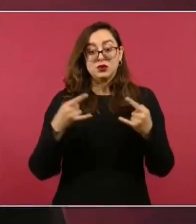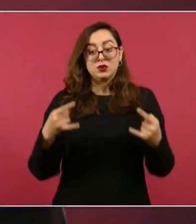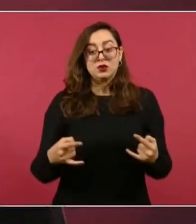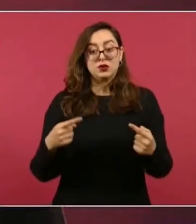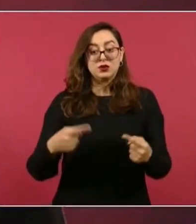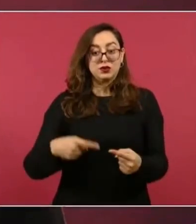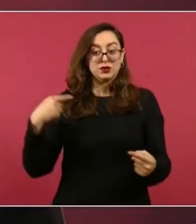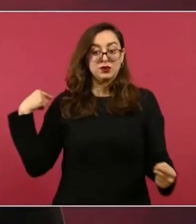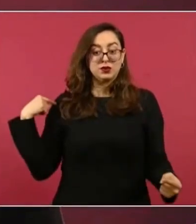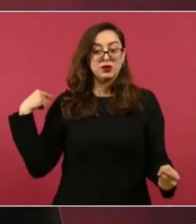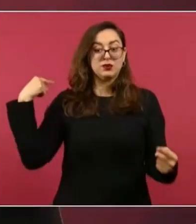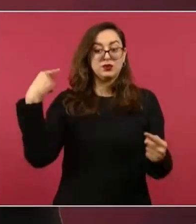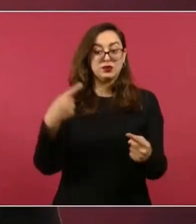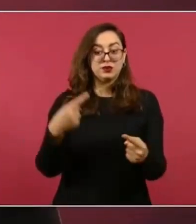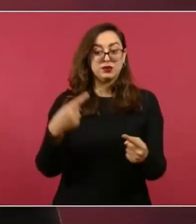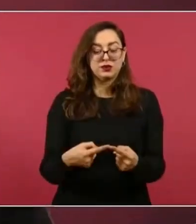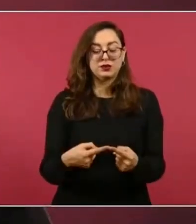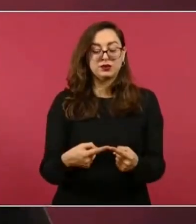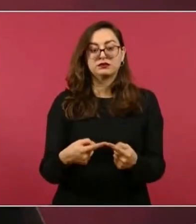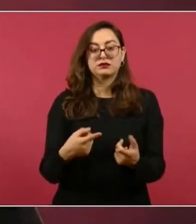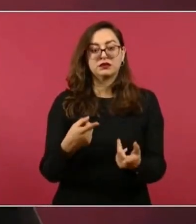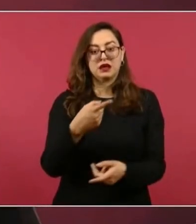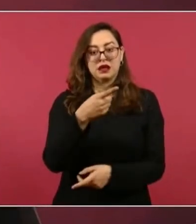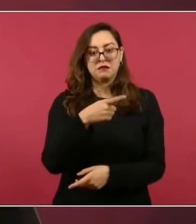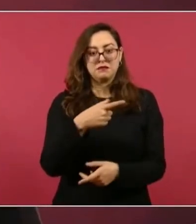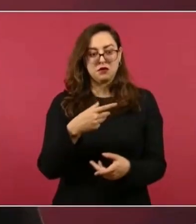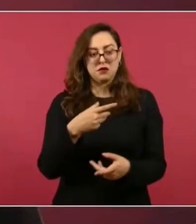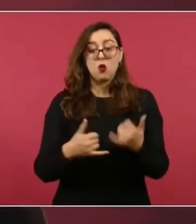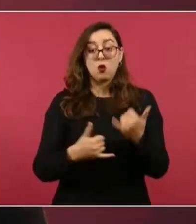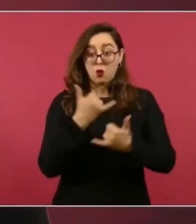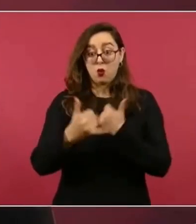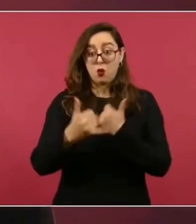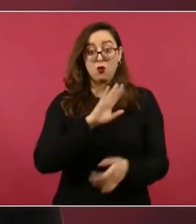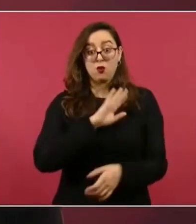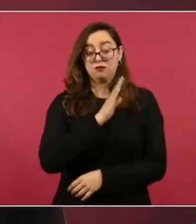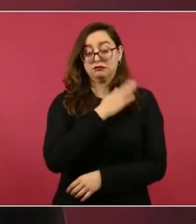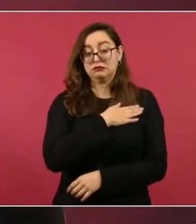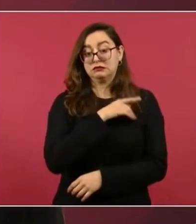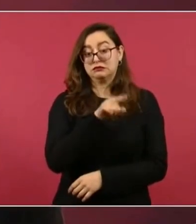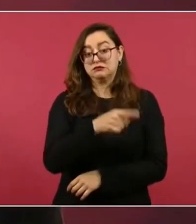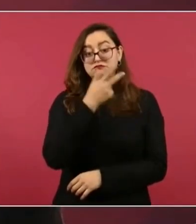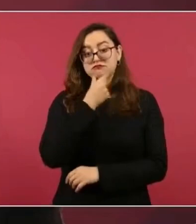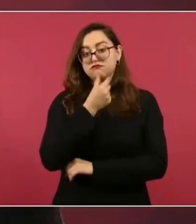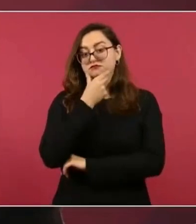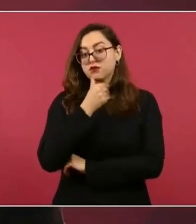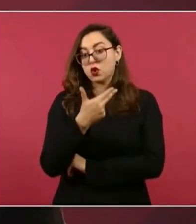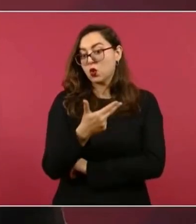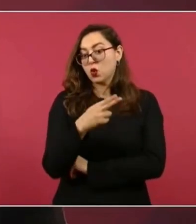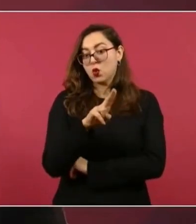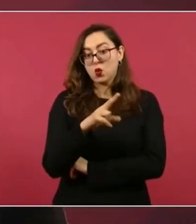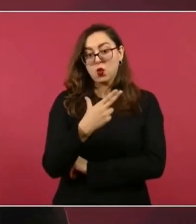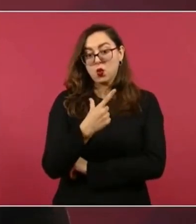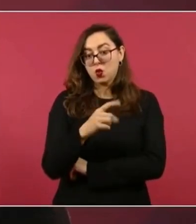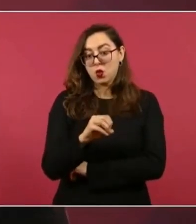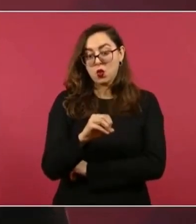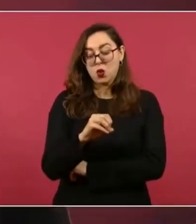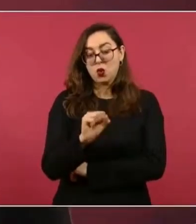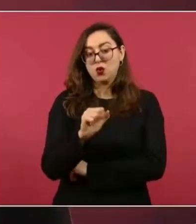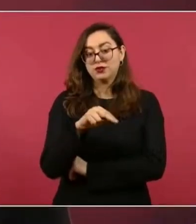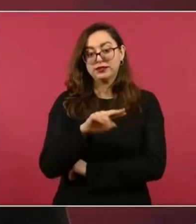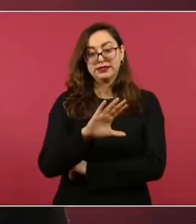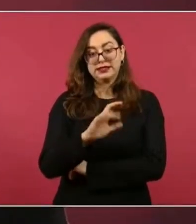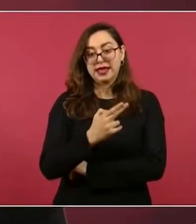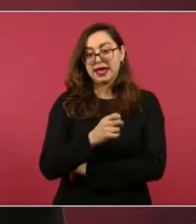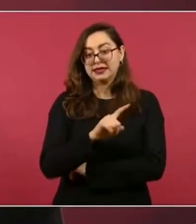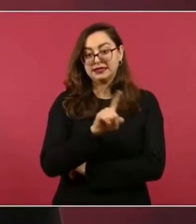el que estuvo en España, Hugo Sánchez, de lo mejor,